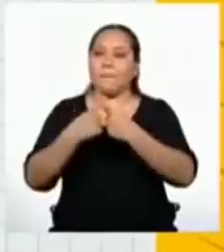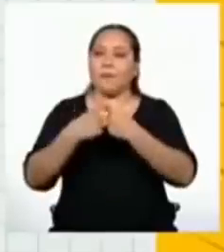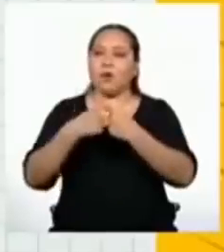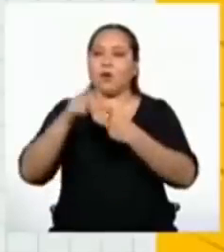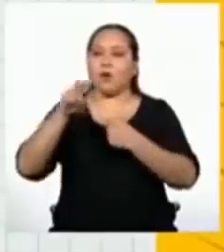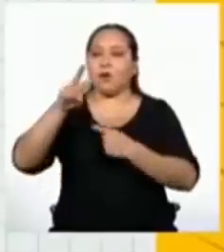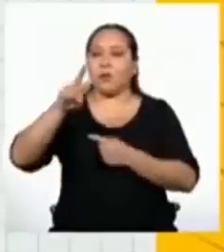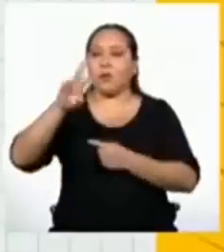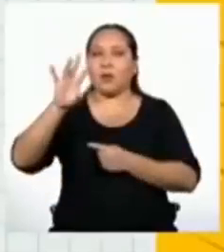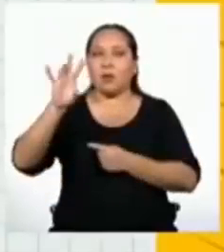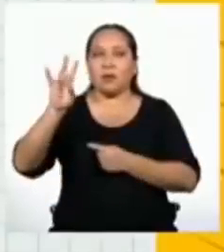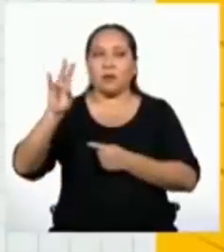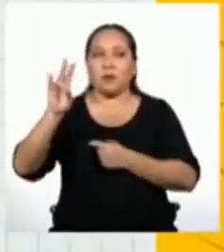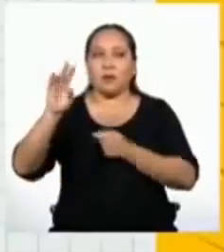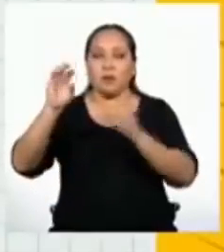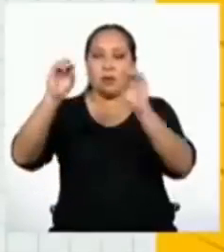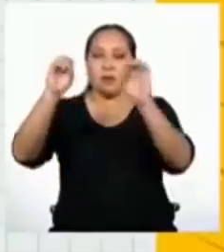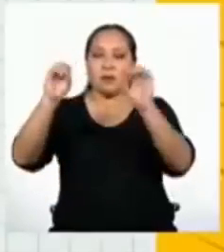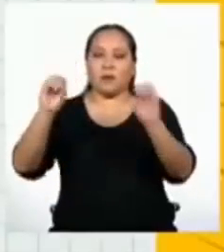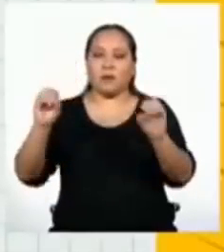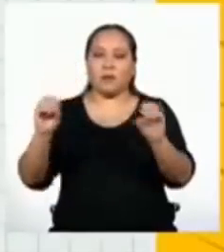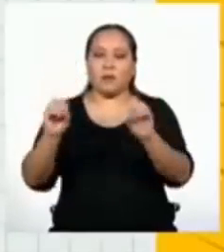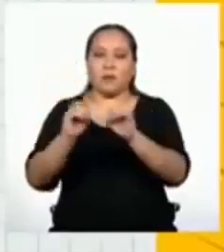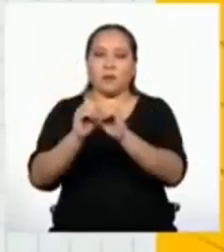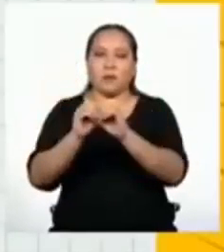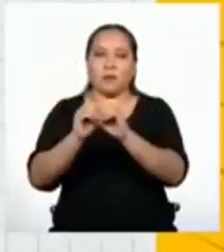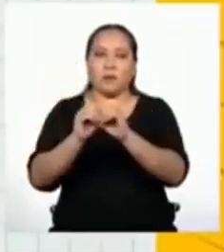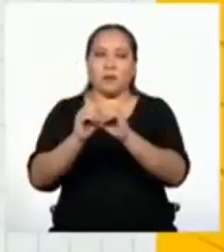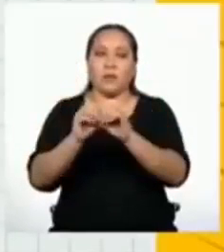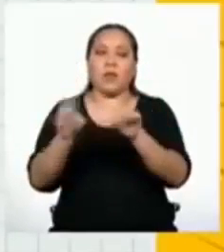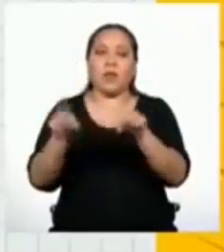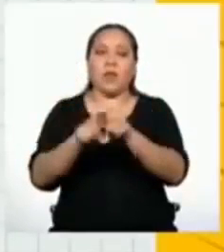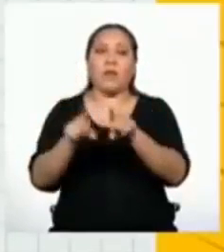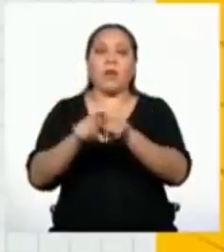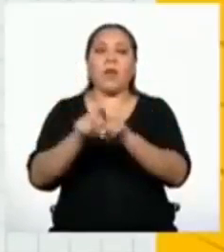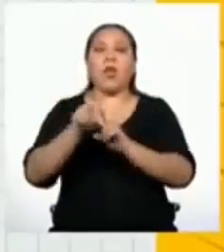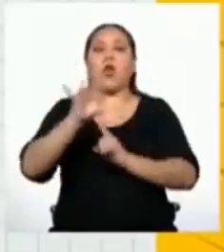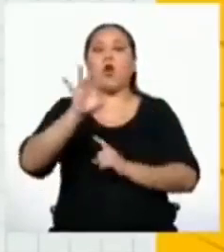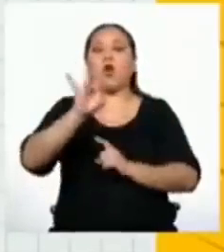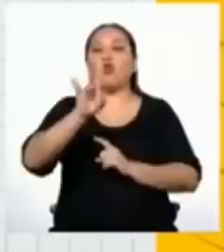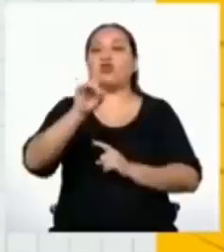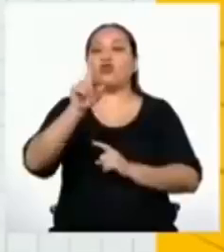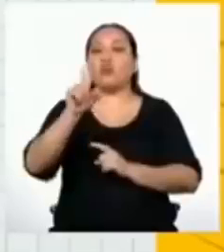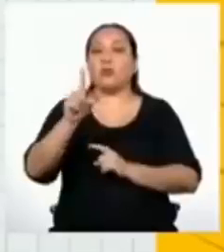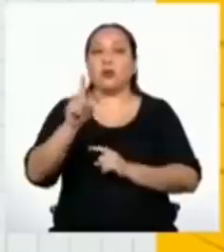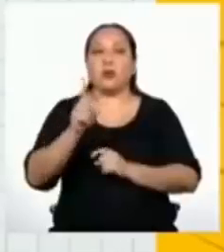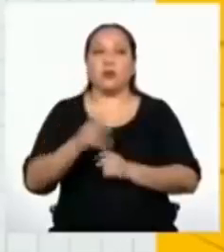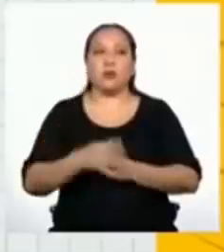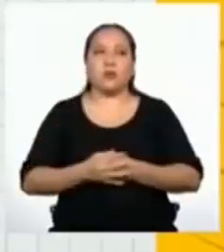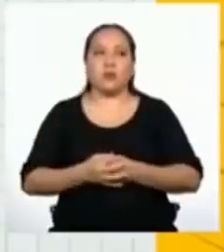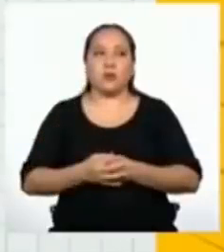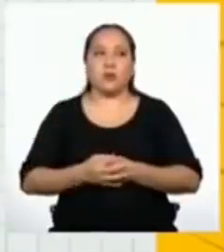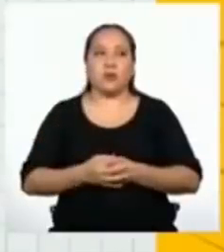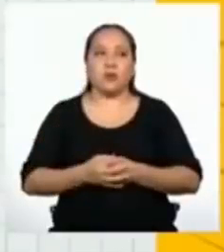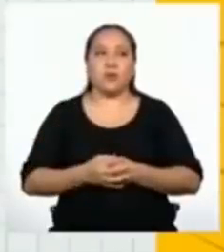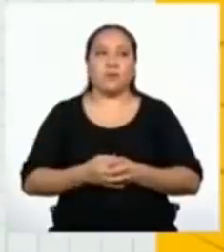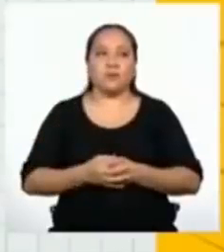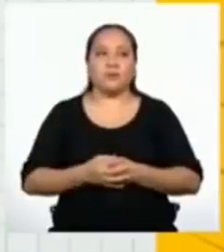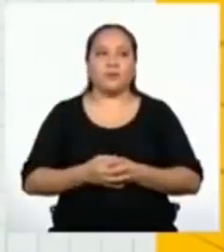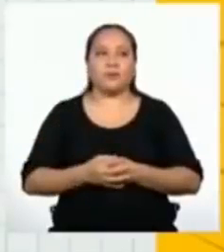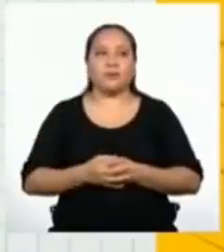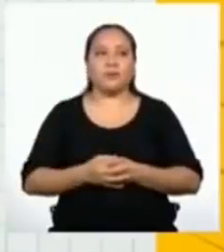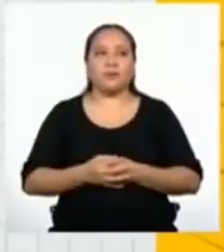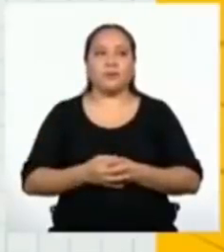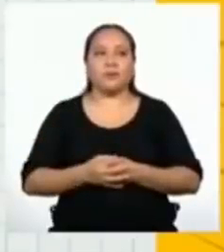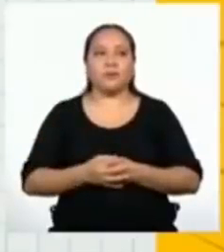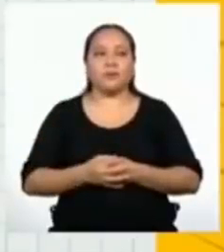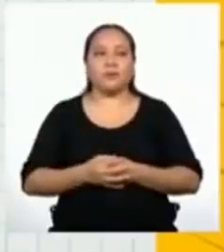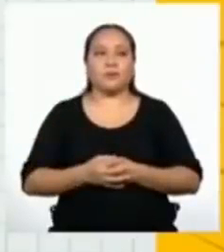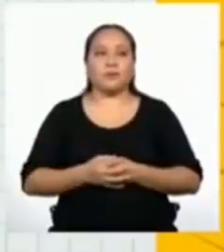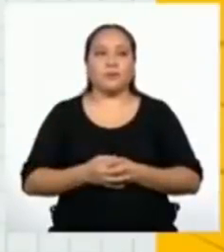los dos términos equidistantes, tres por veintisiete, nos da como resultado también ochenta y uno.